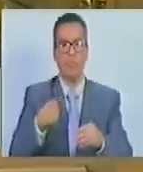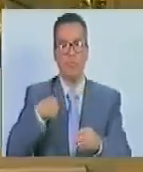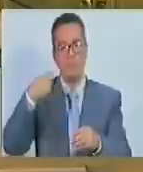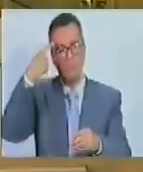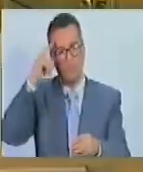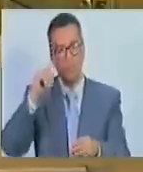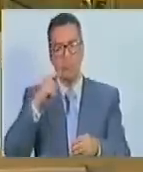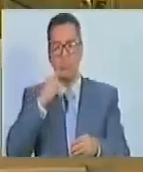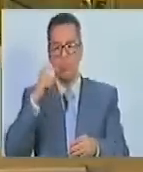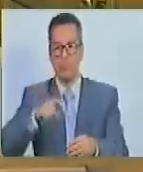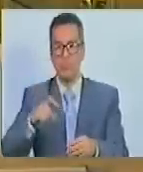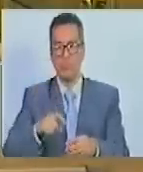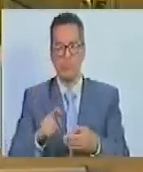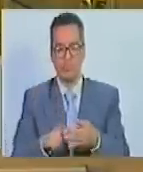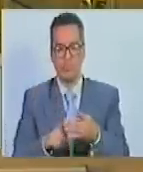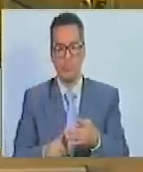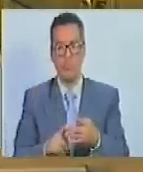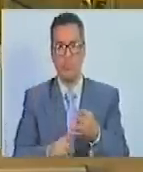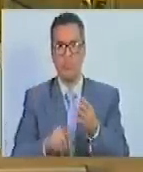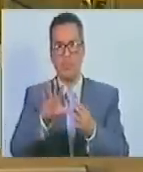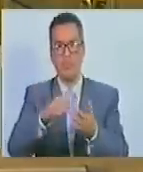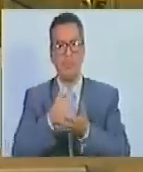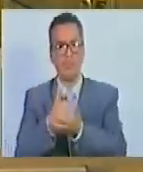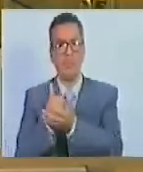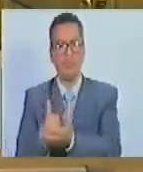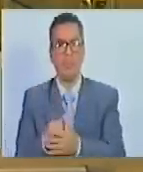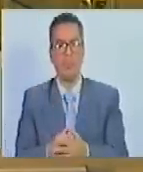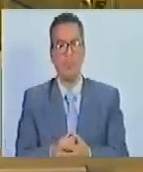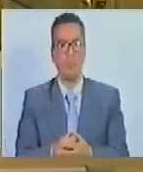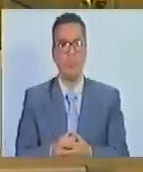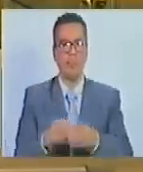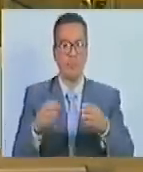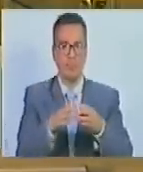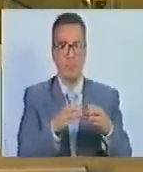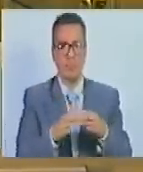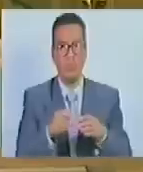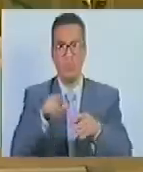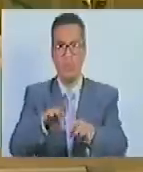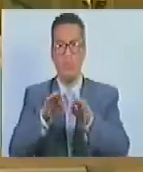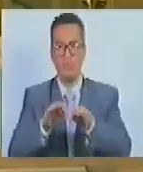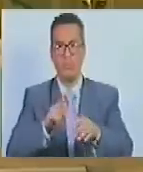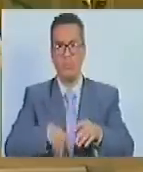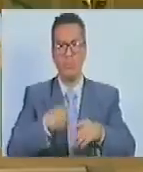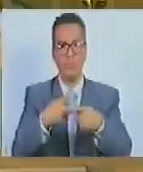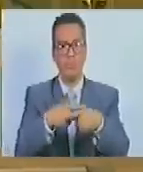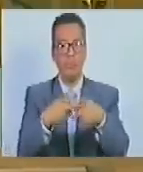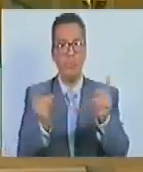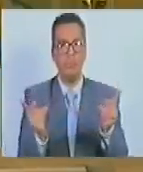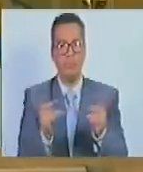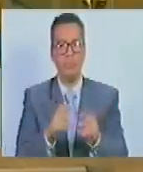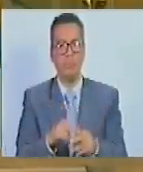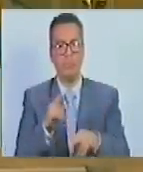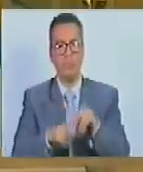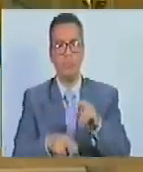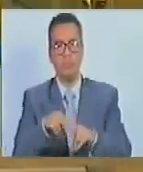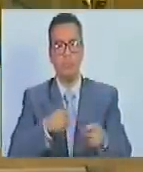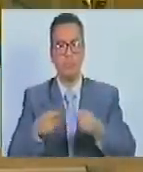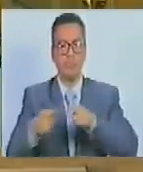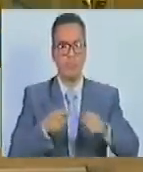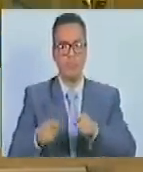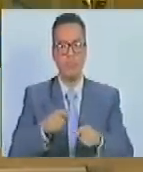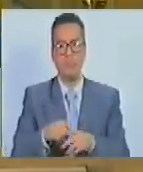pertinente. Cinco. Cooperar con los órganos y entes del poder público en la función de control